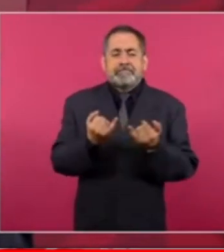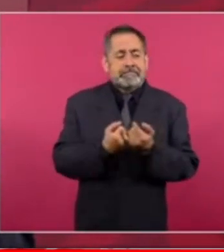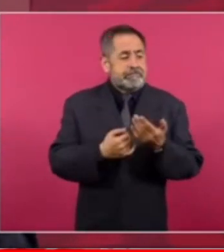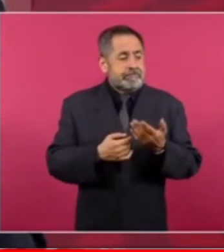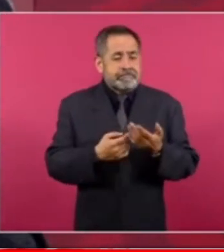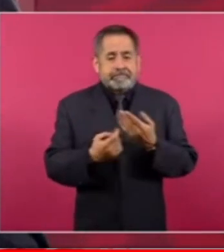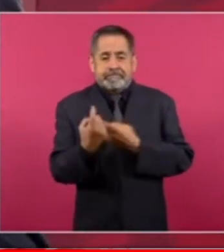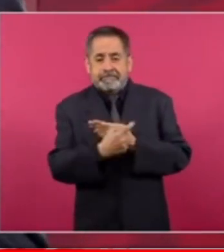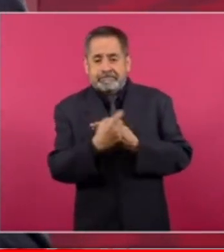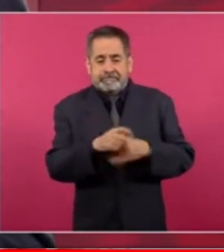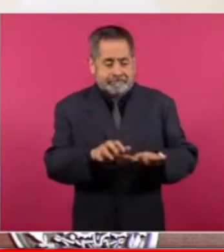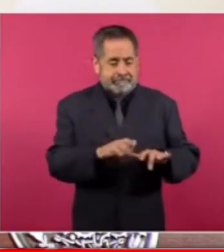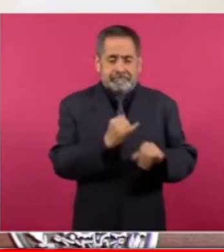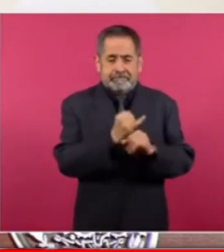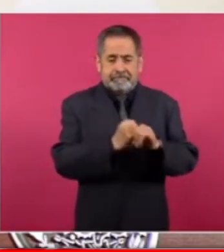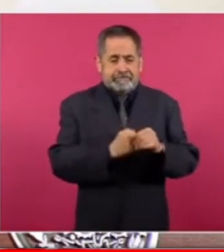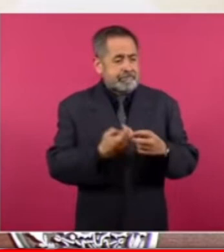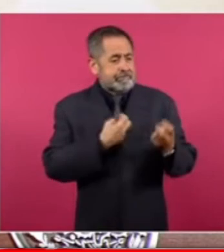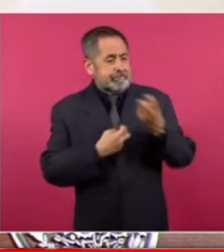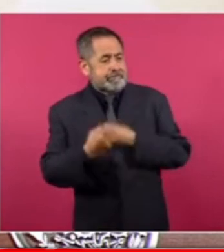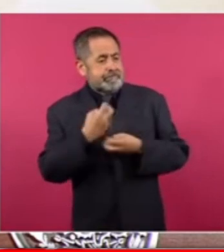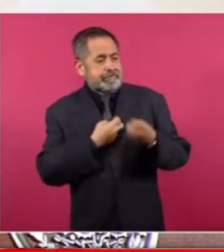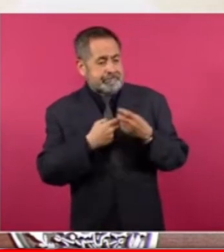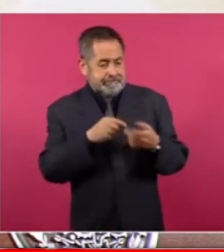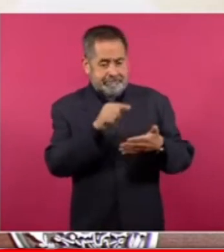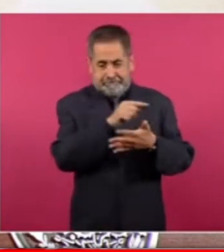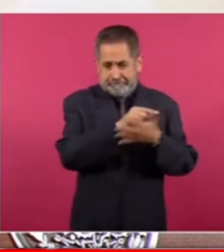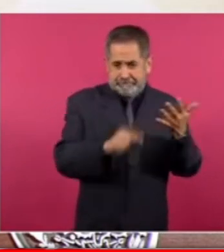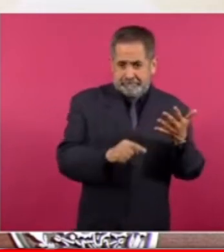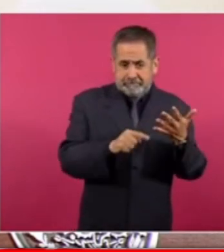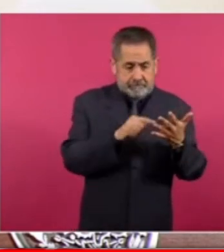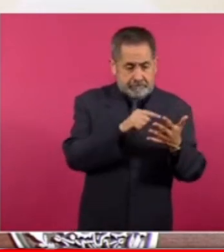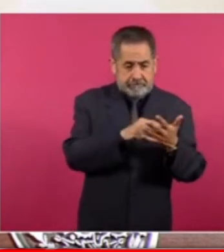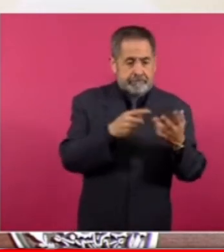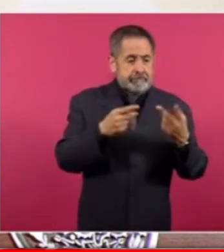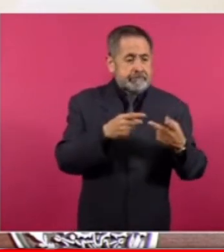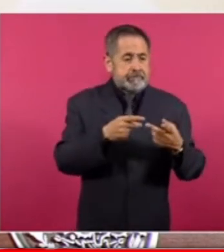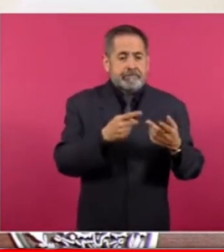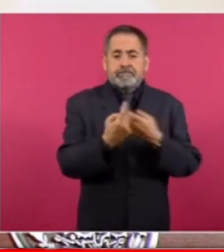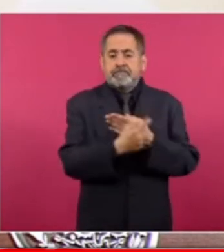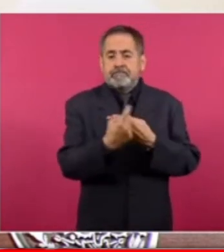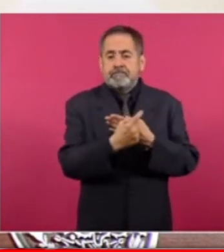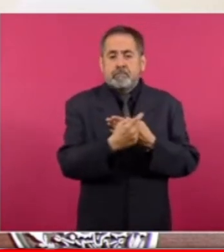no se manifiestan son robots